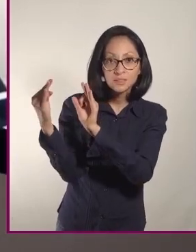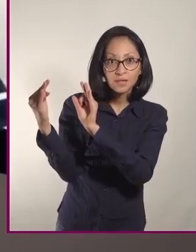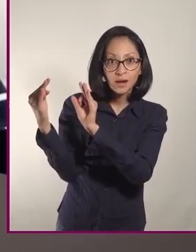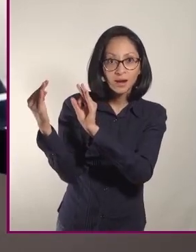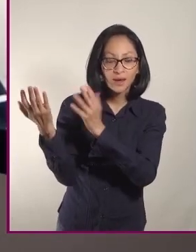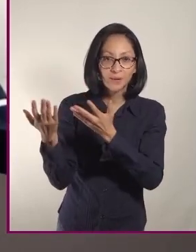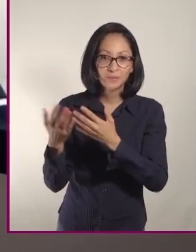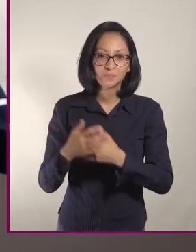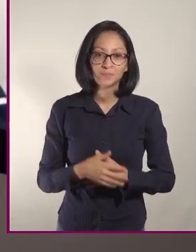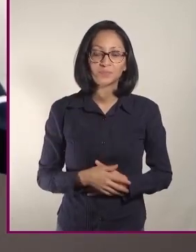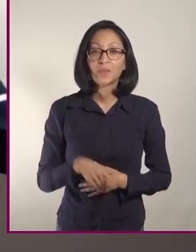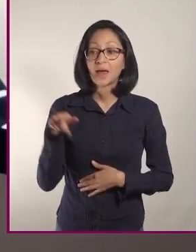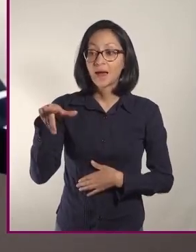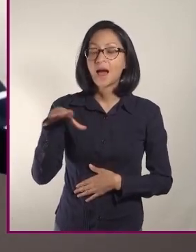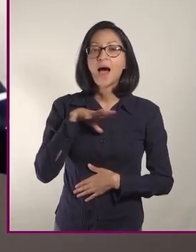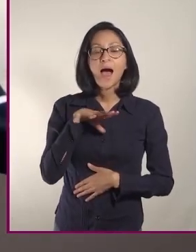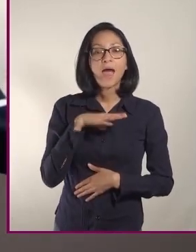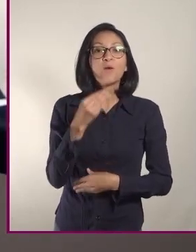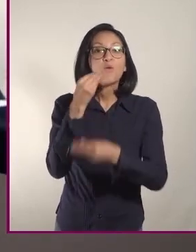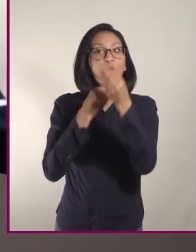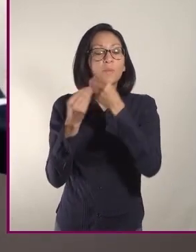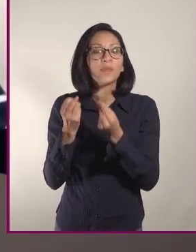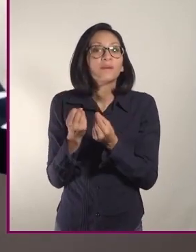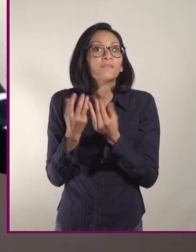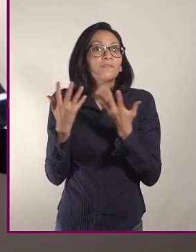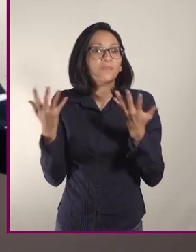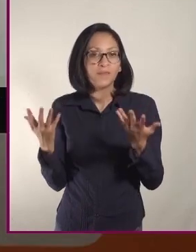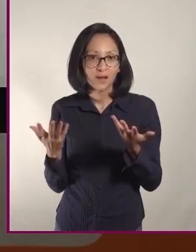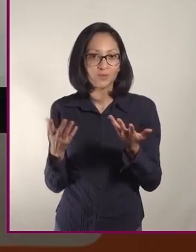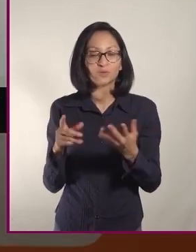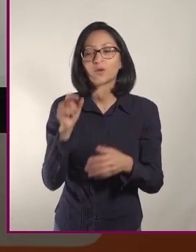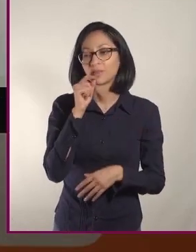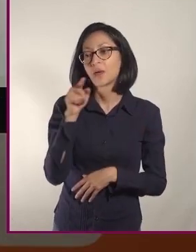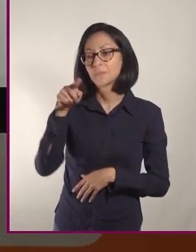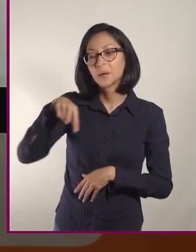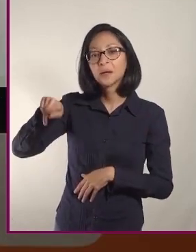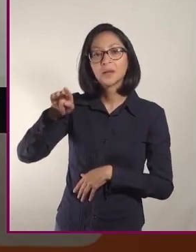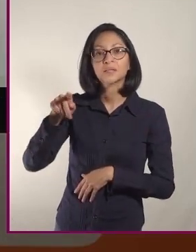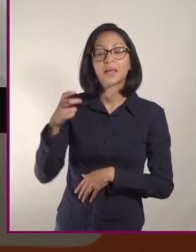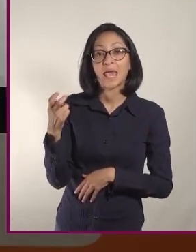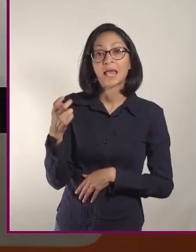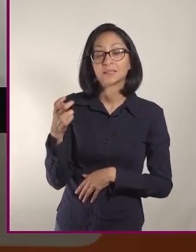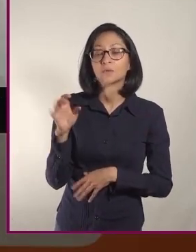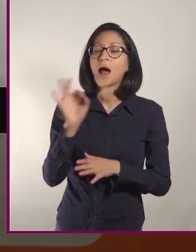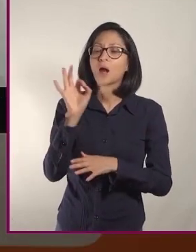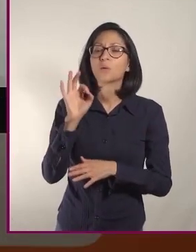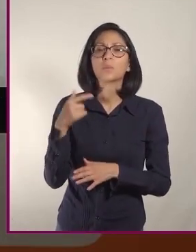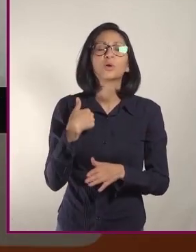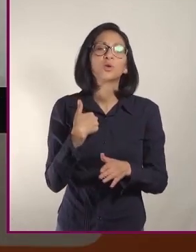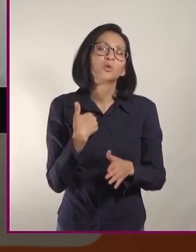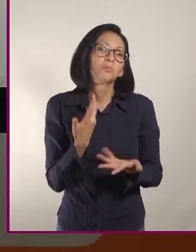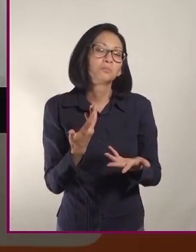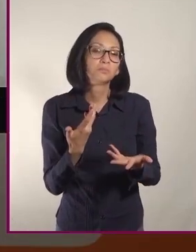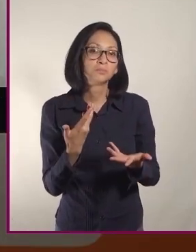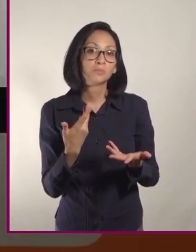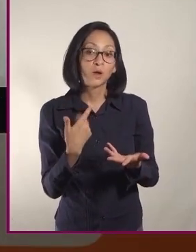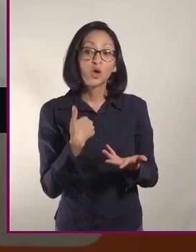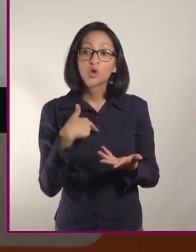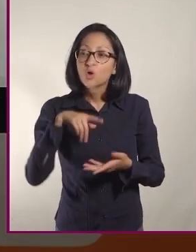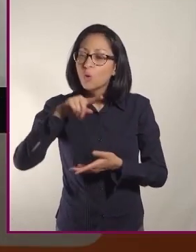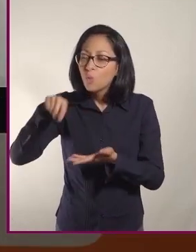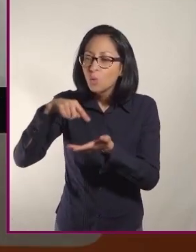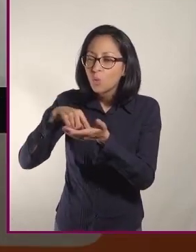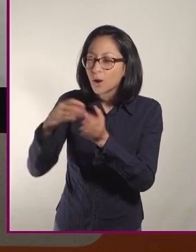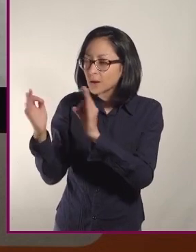donde hay alimentos frescos, hay alimentos locales, y que obviamente si una persona va y consume en su localidad,